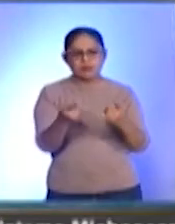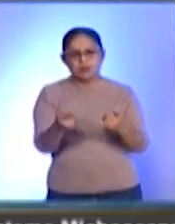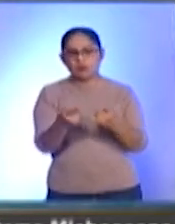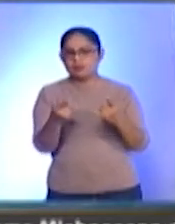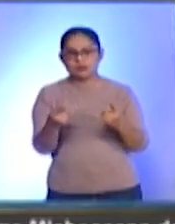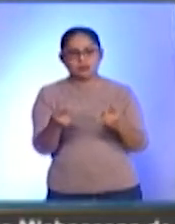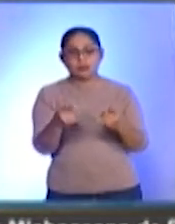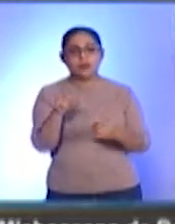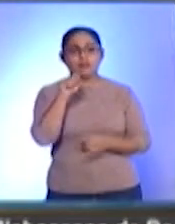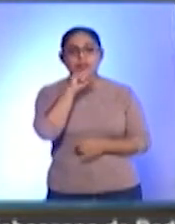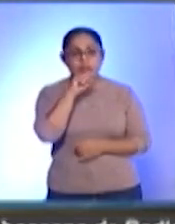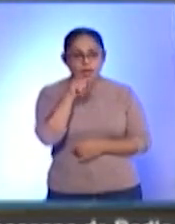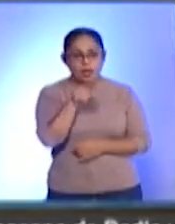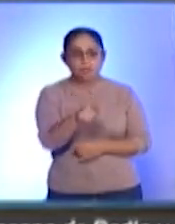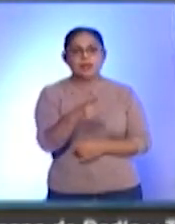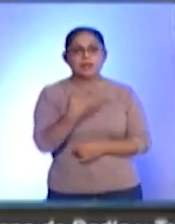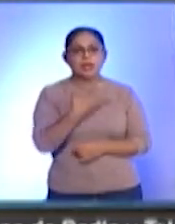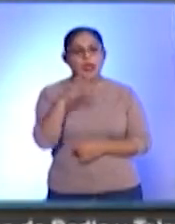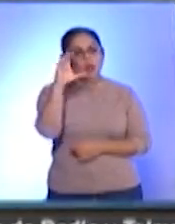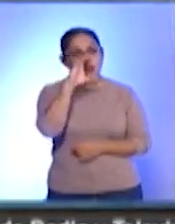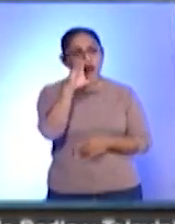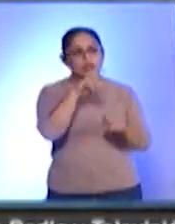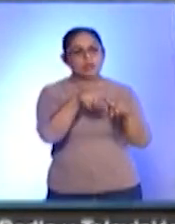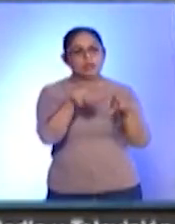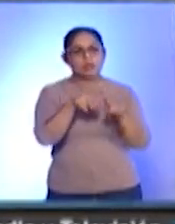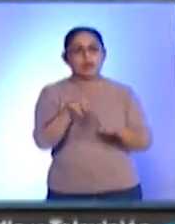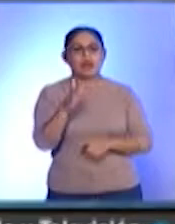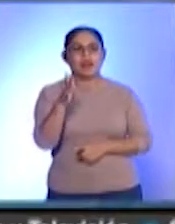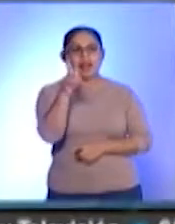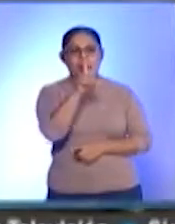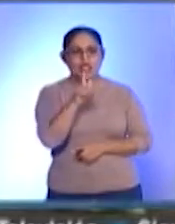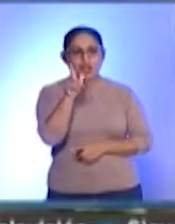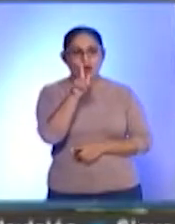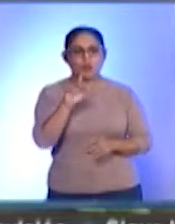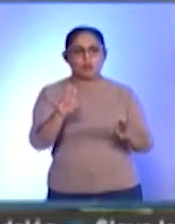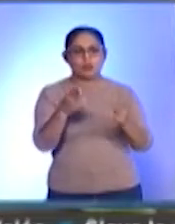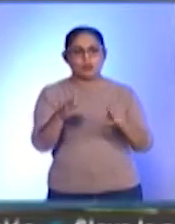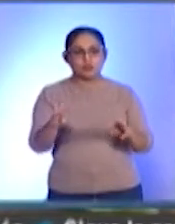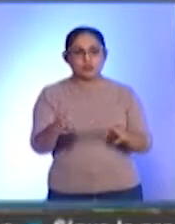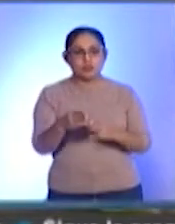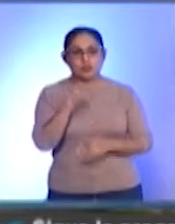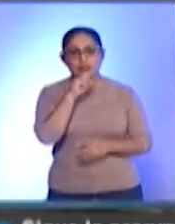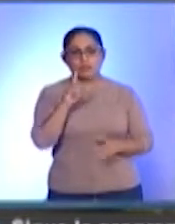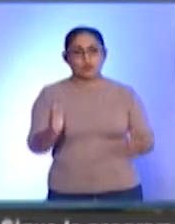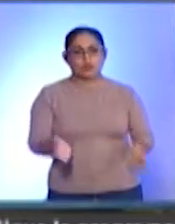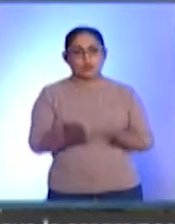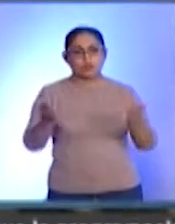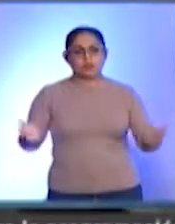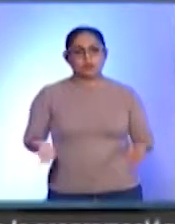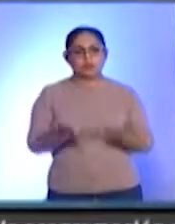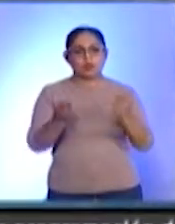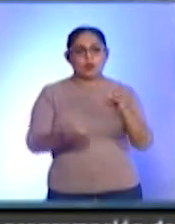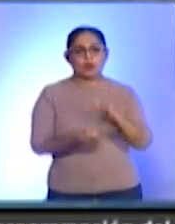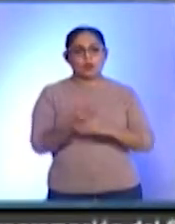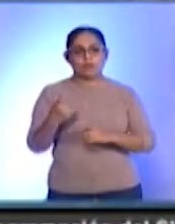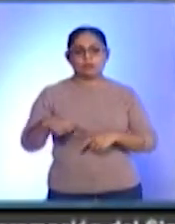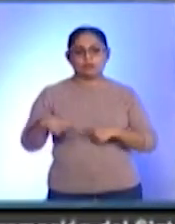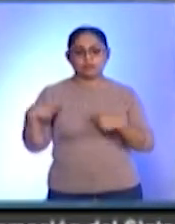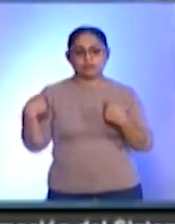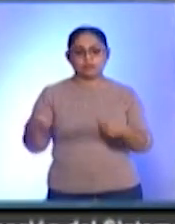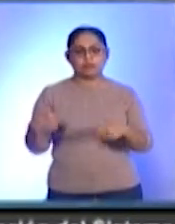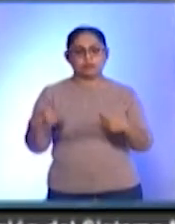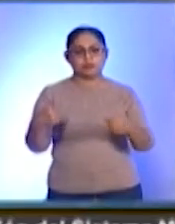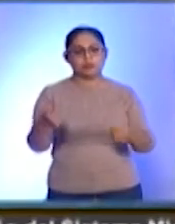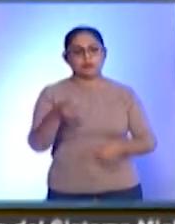incluyen las diferentes expresiones culturales como la lengua y la música, además de su promoción entre las nuevas generaciones, señaló Erick